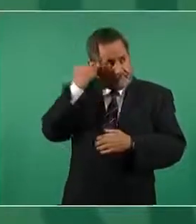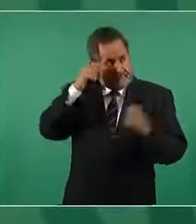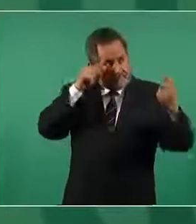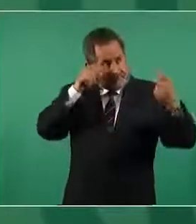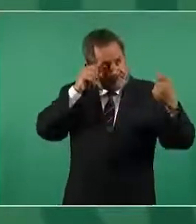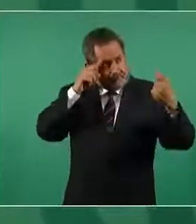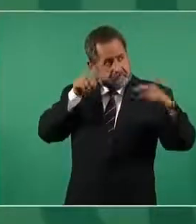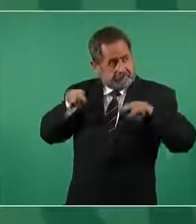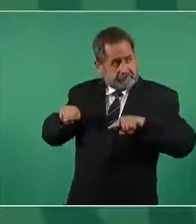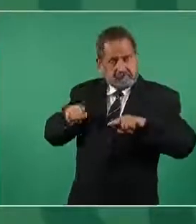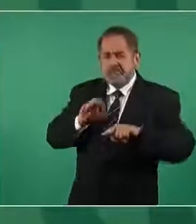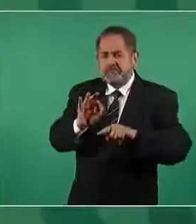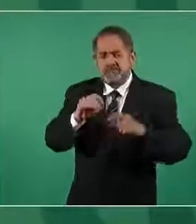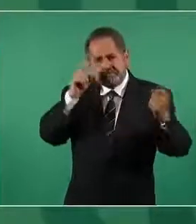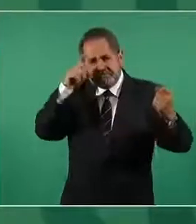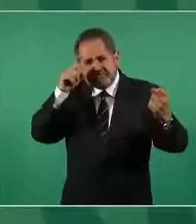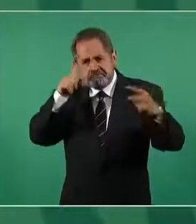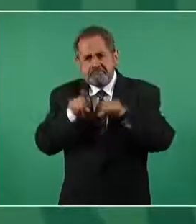sintonía